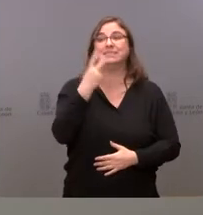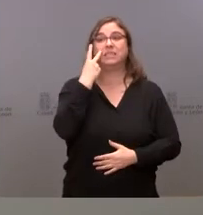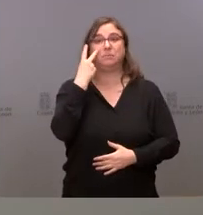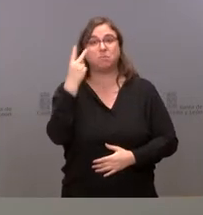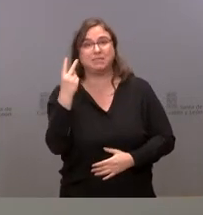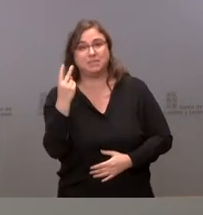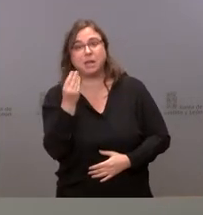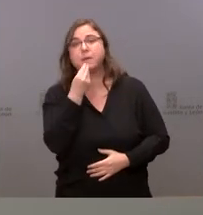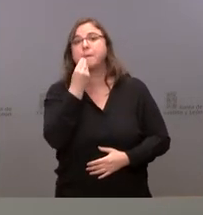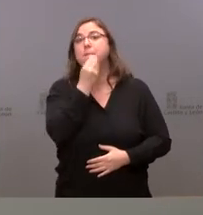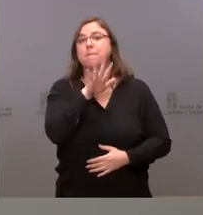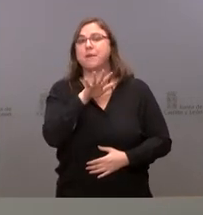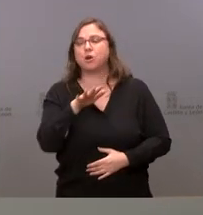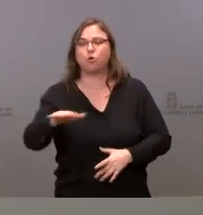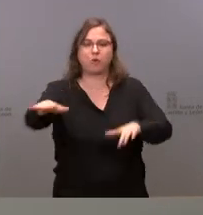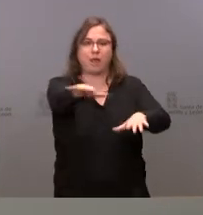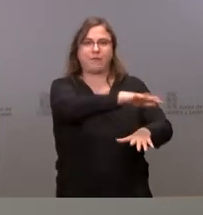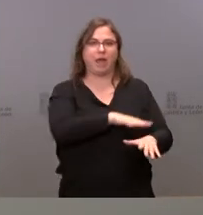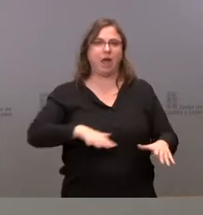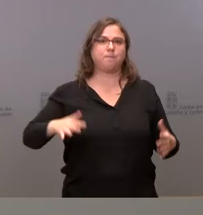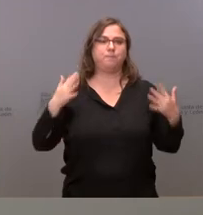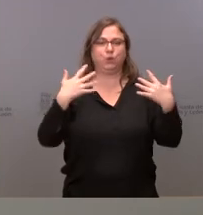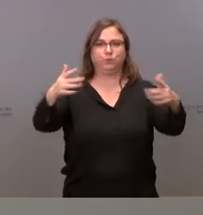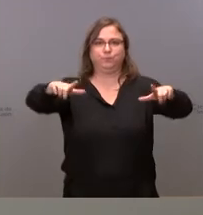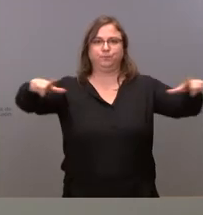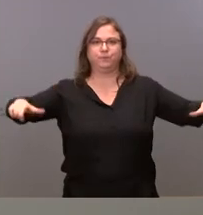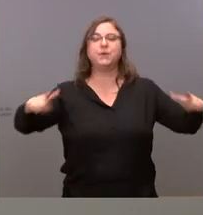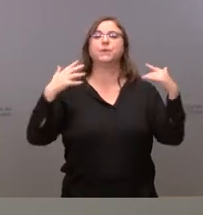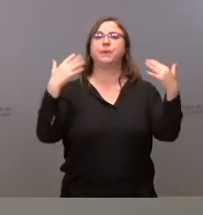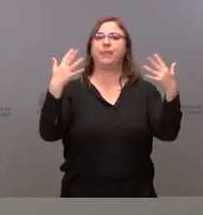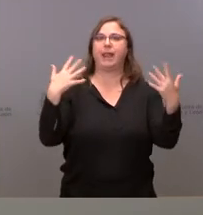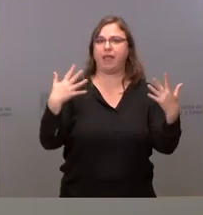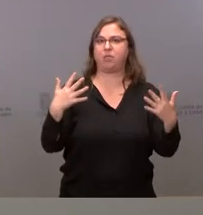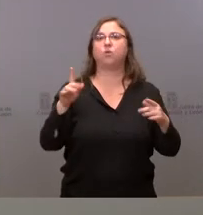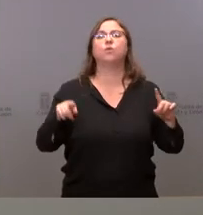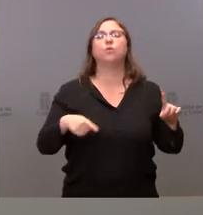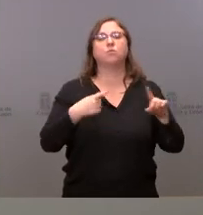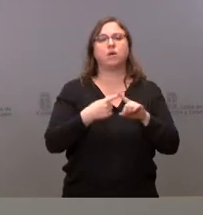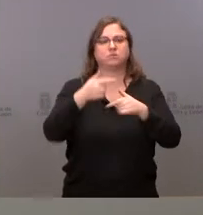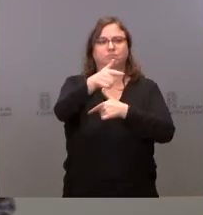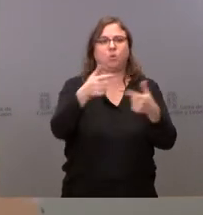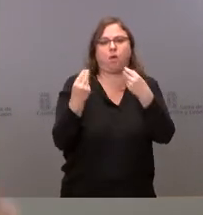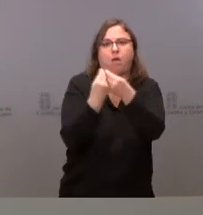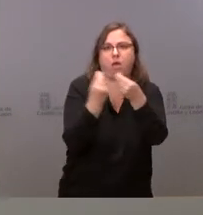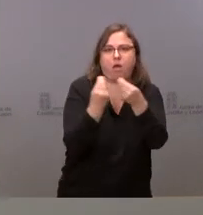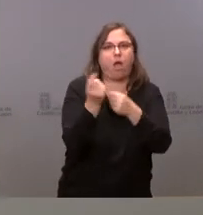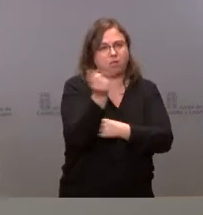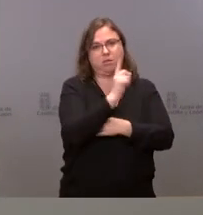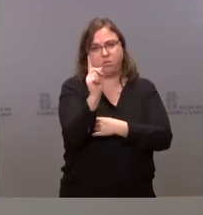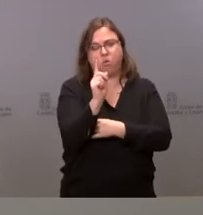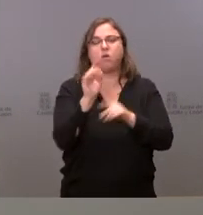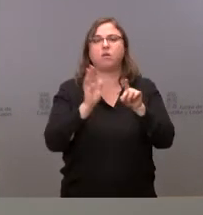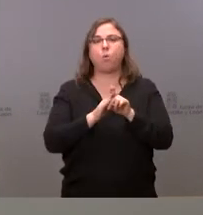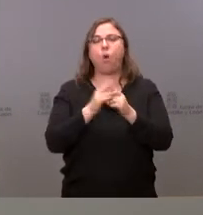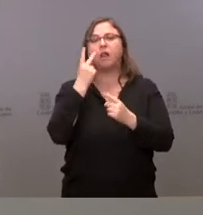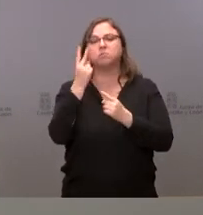preferentemente en espacios amplios en espacios ventilados en espacios bueno pues que haya un menor movimiento